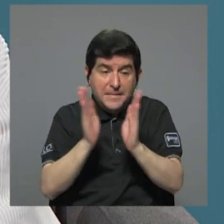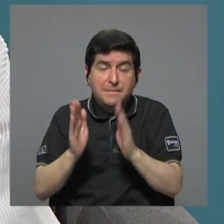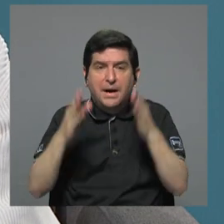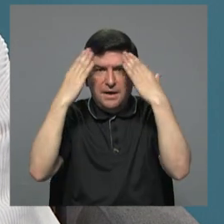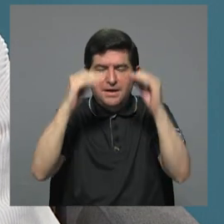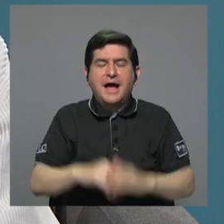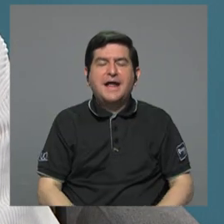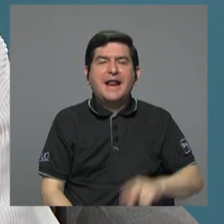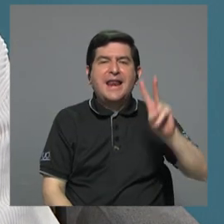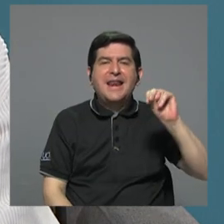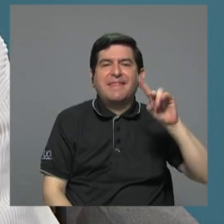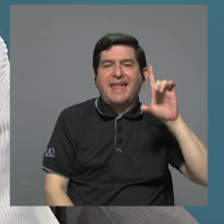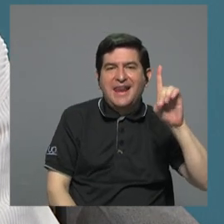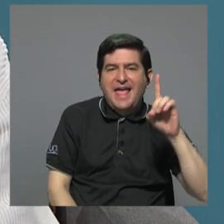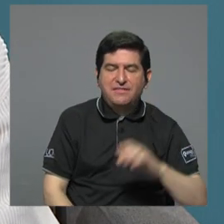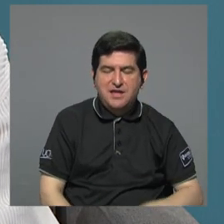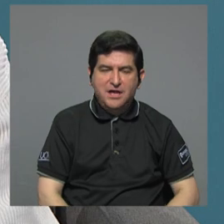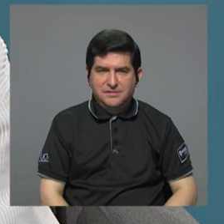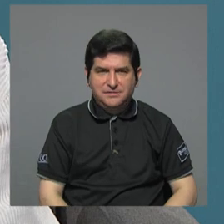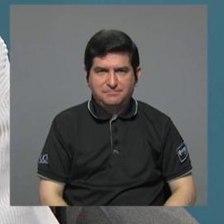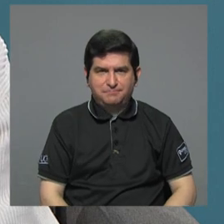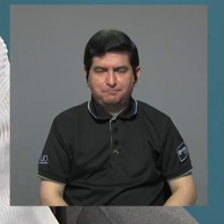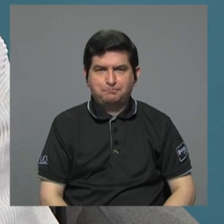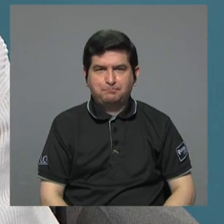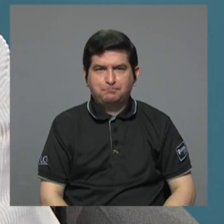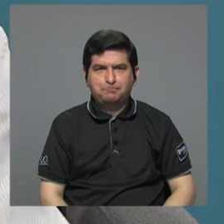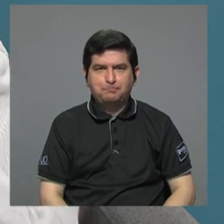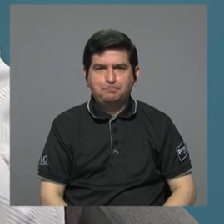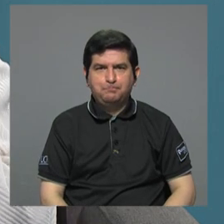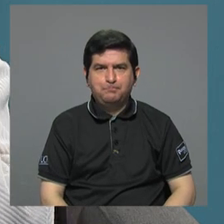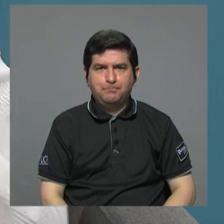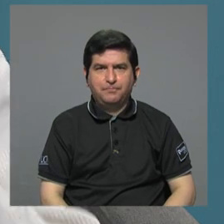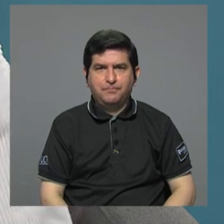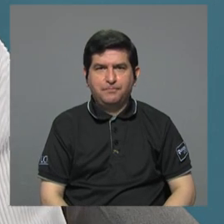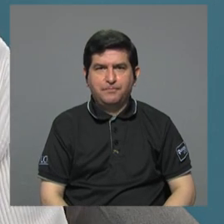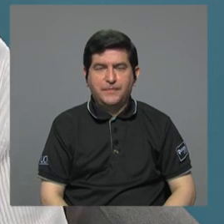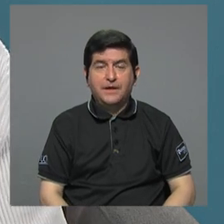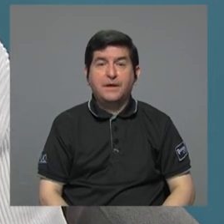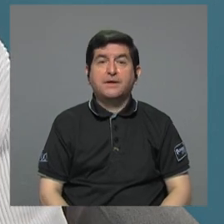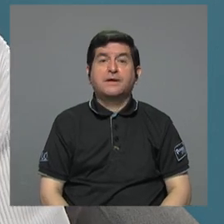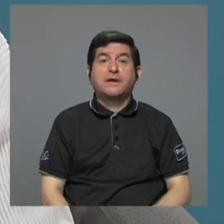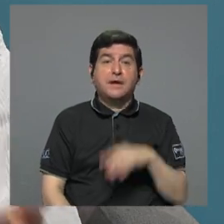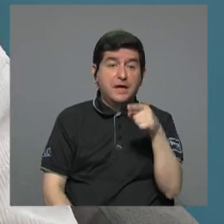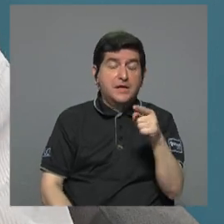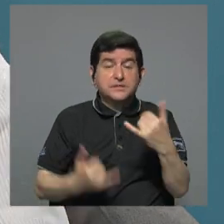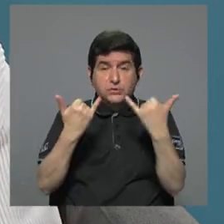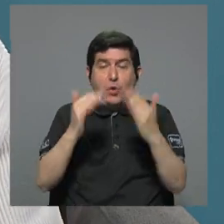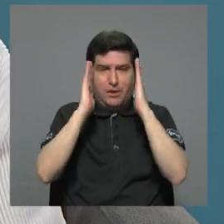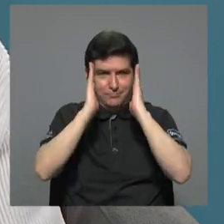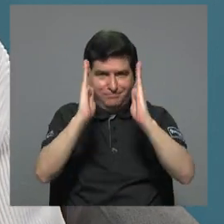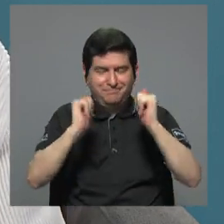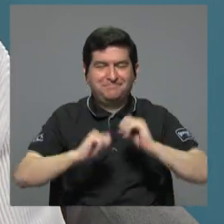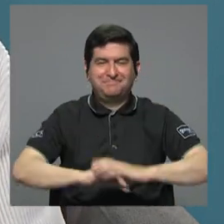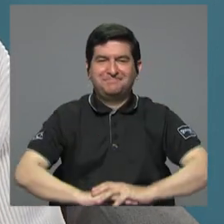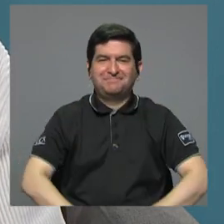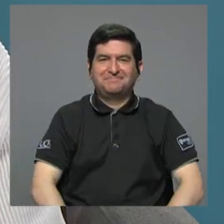Natalia Díaz, y lo vamos a ver a continuación.